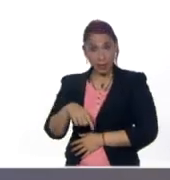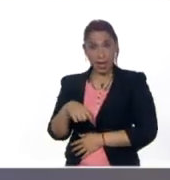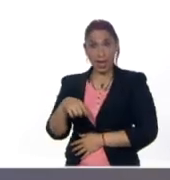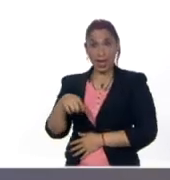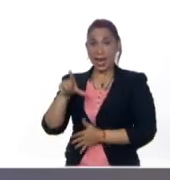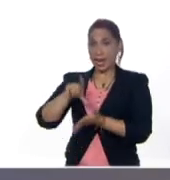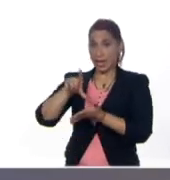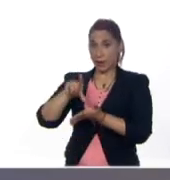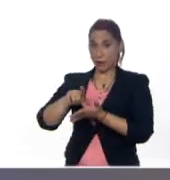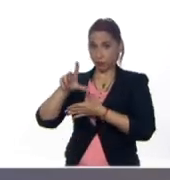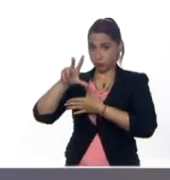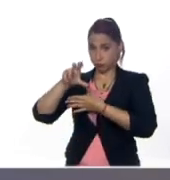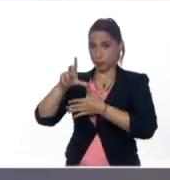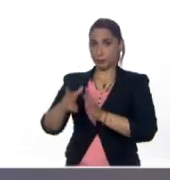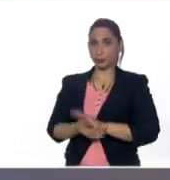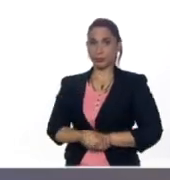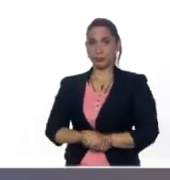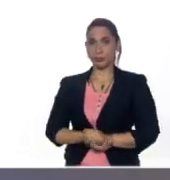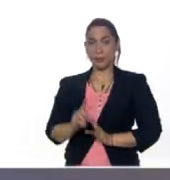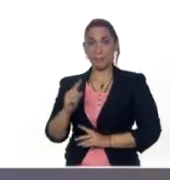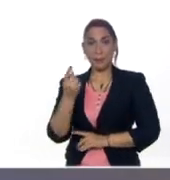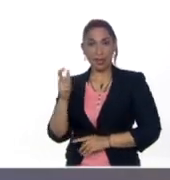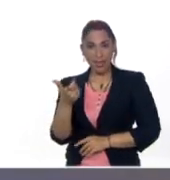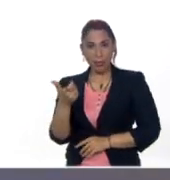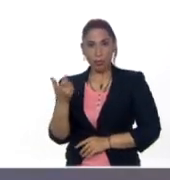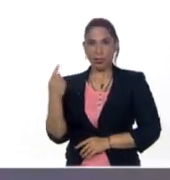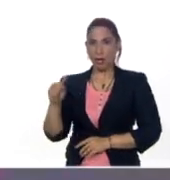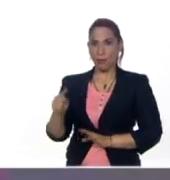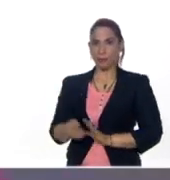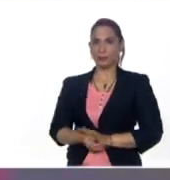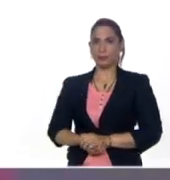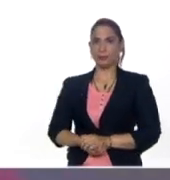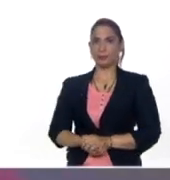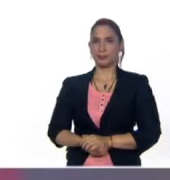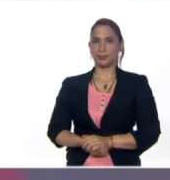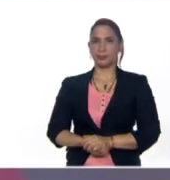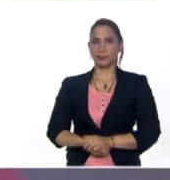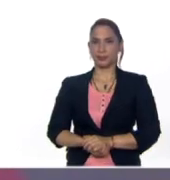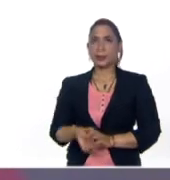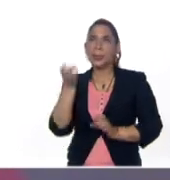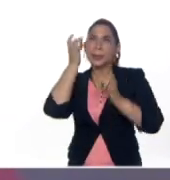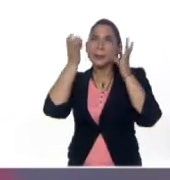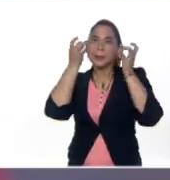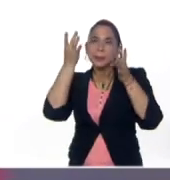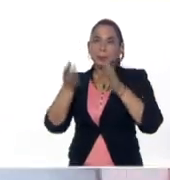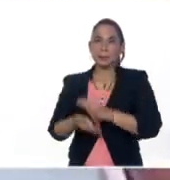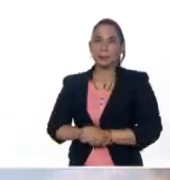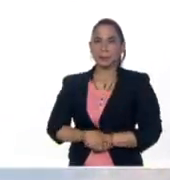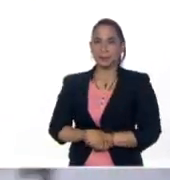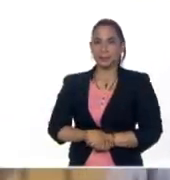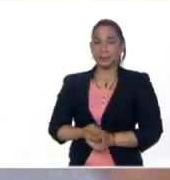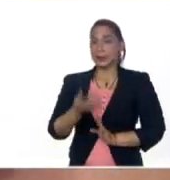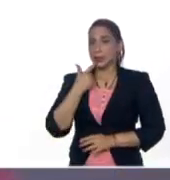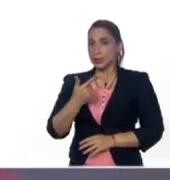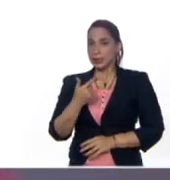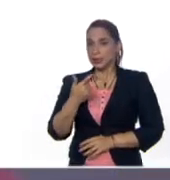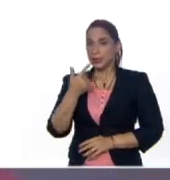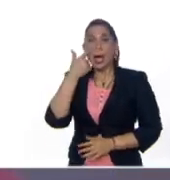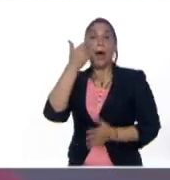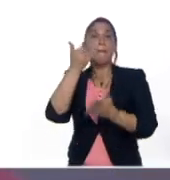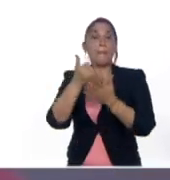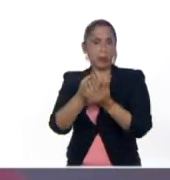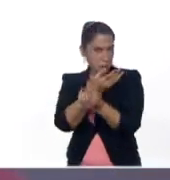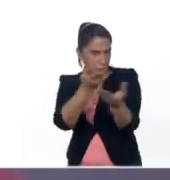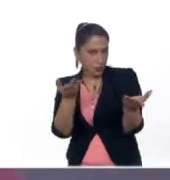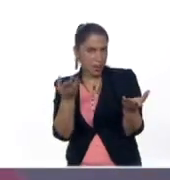colección Bicentenario, en el libro de primer grado, tenemos una adivinanza. Dice así, vamos a ver si lo